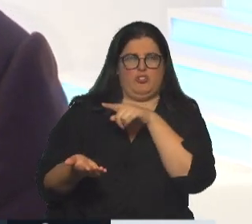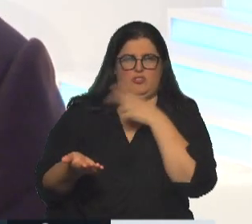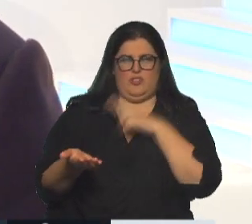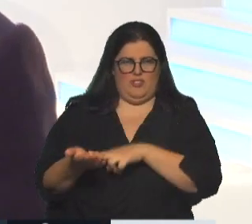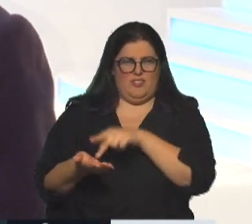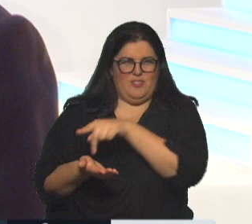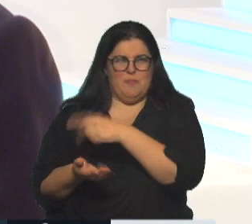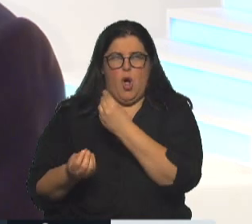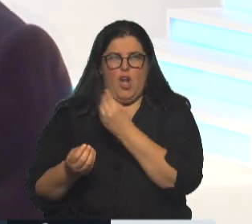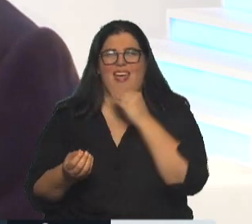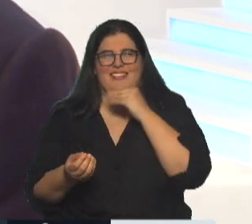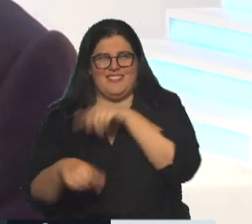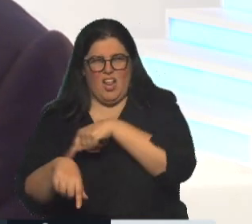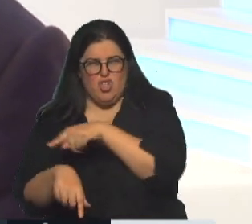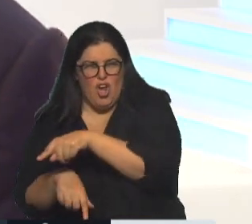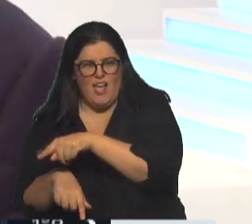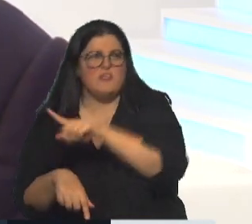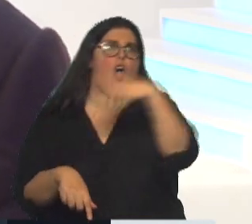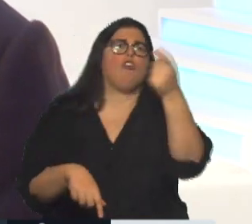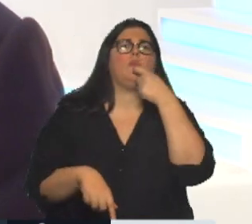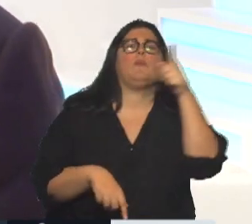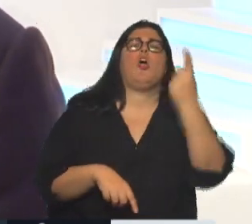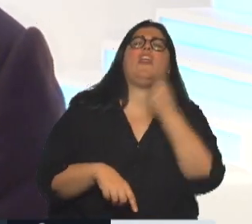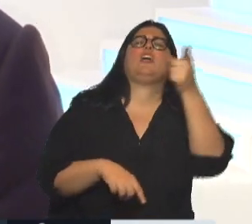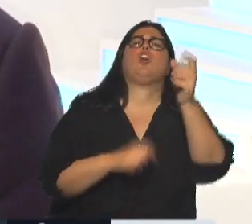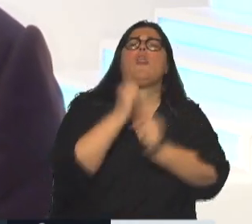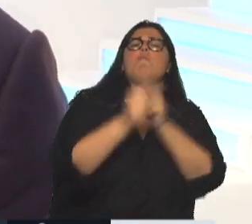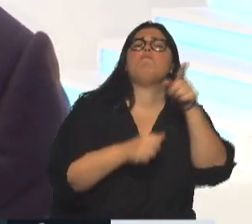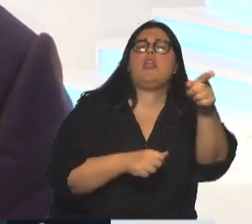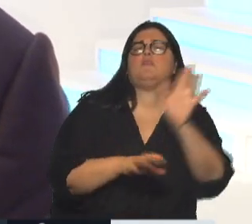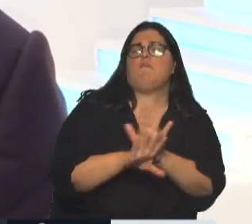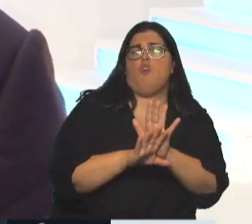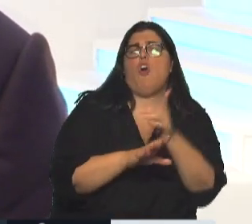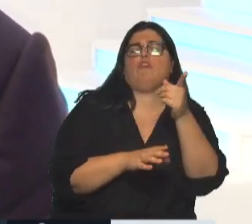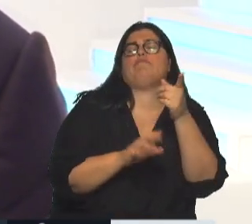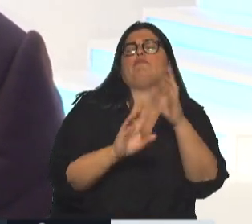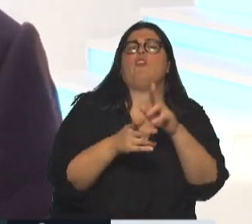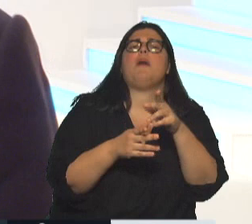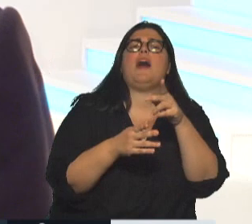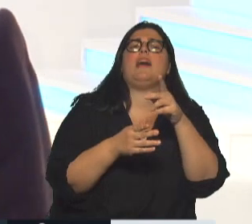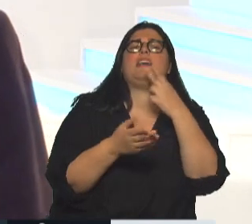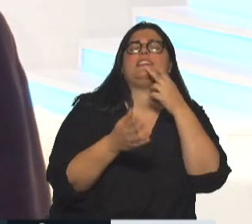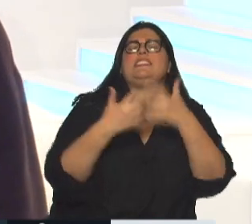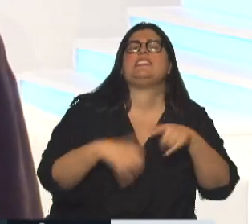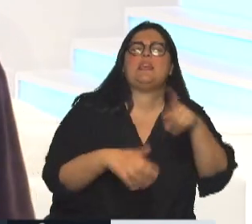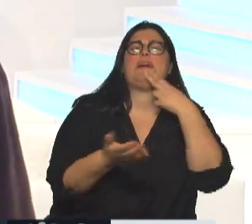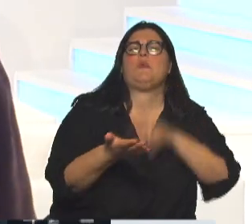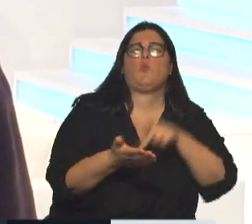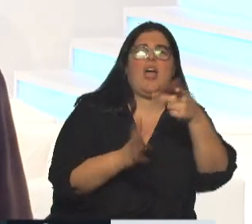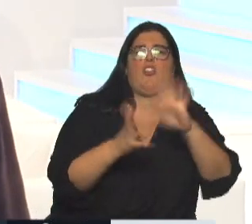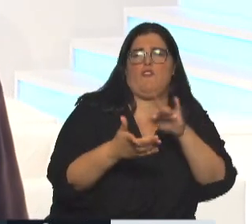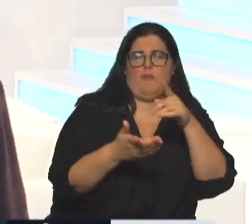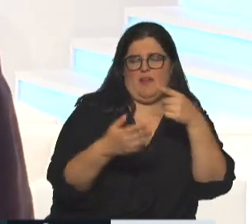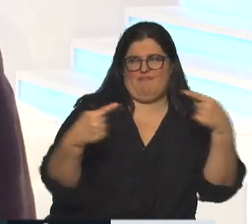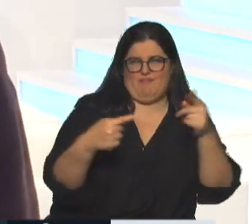mientras un director de una compañía, por el régimen de exenciones que tiene el sistema tributario argentino, no paga impuesto a las ganancias. Es